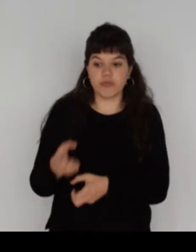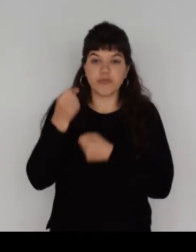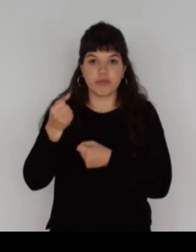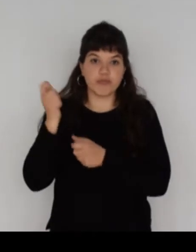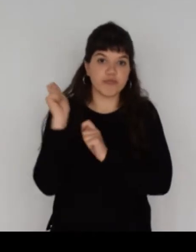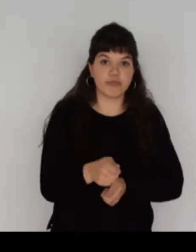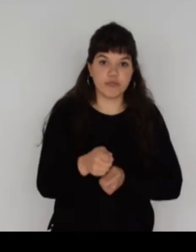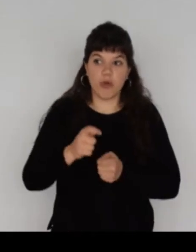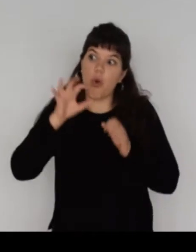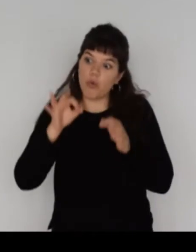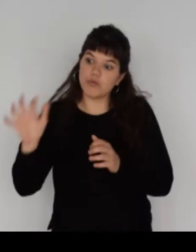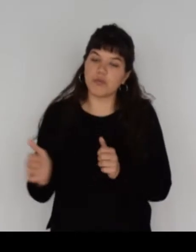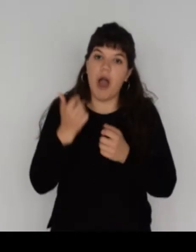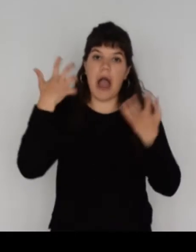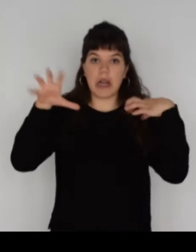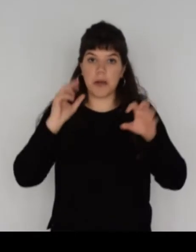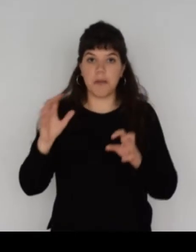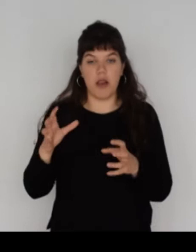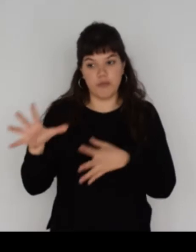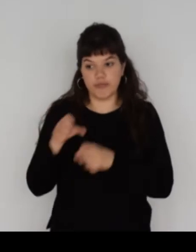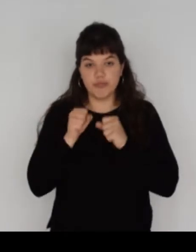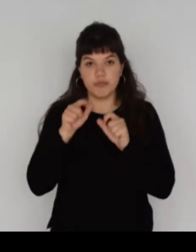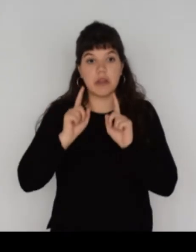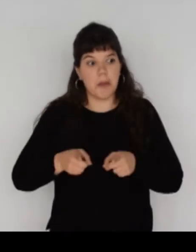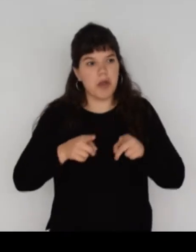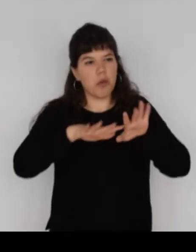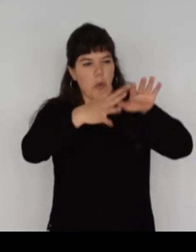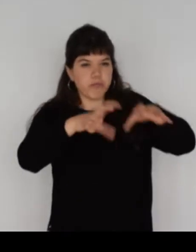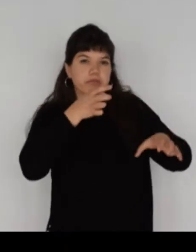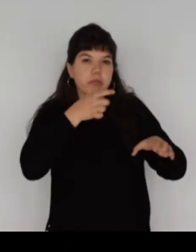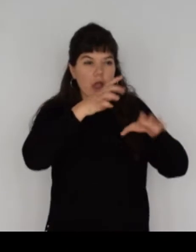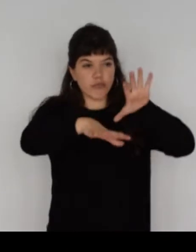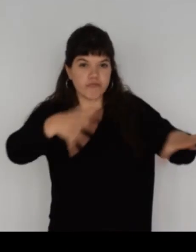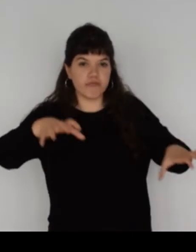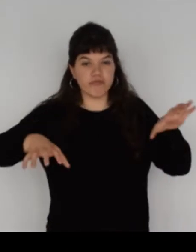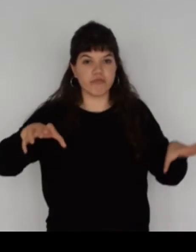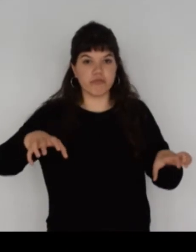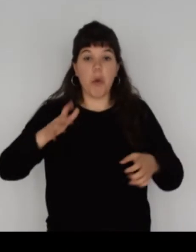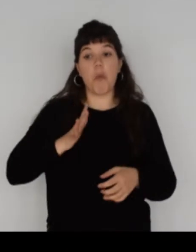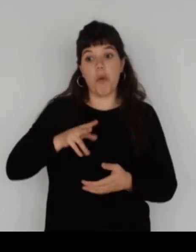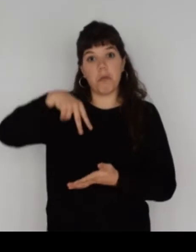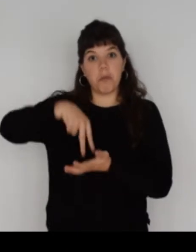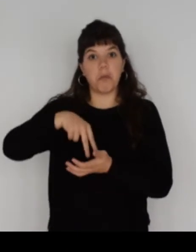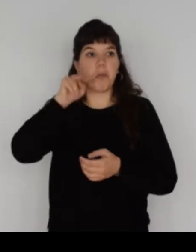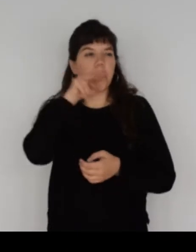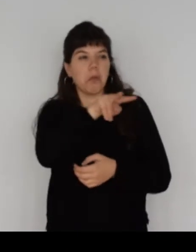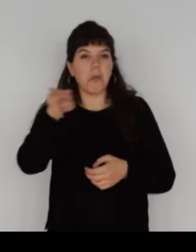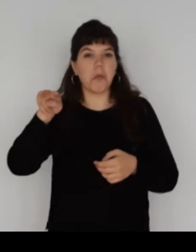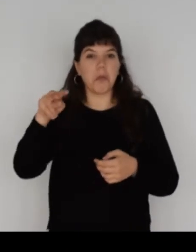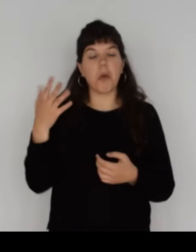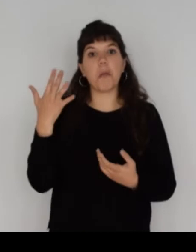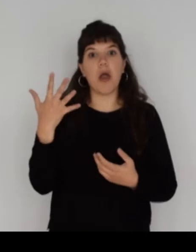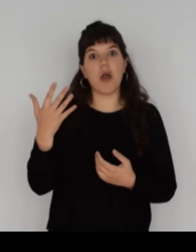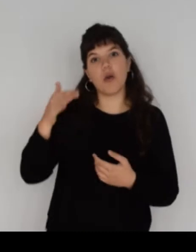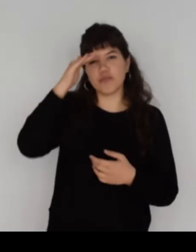ha capturado. Ambos se encuentran al pie de una masa rocosa, sobre la cual una mujer de pie observa, con una mano a modo de